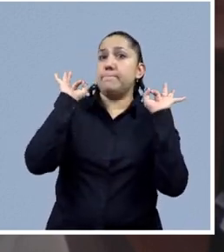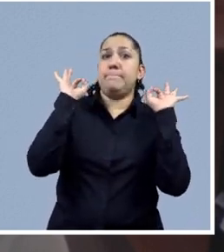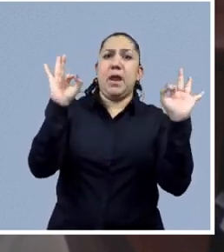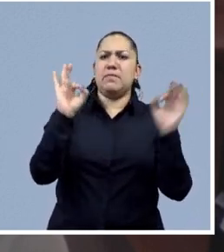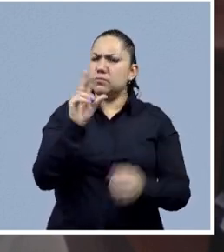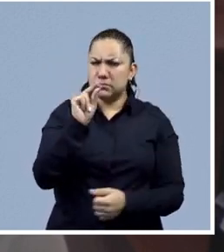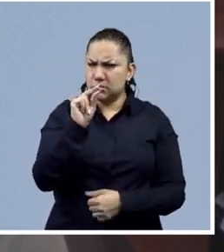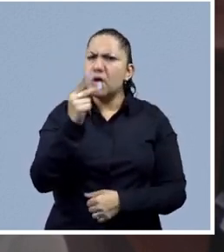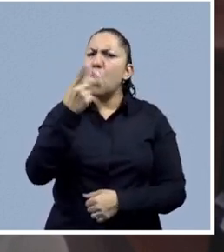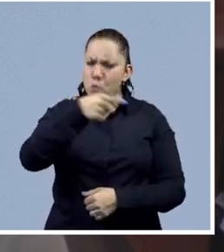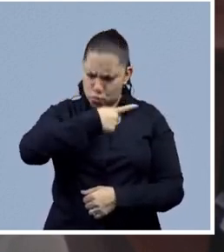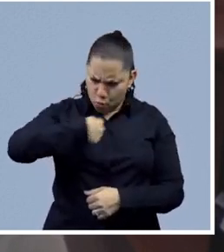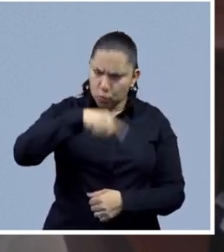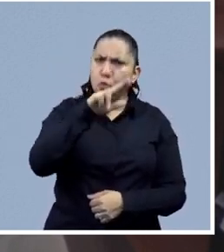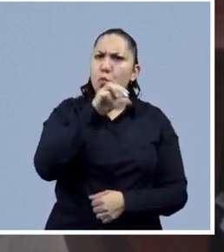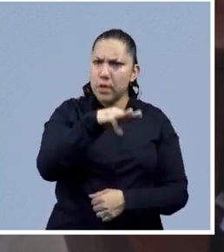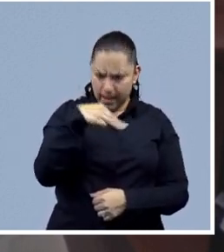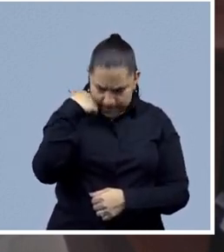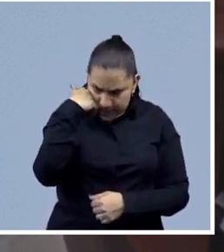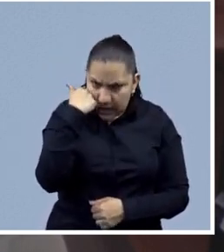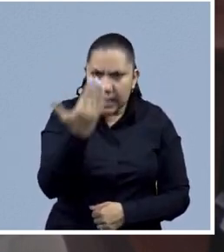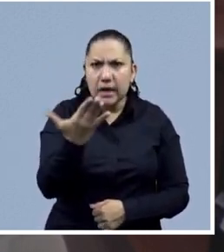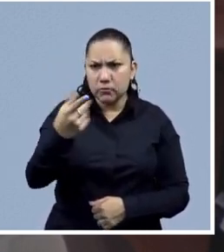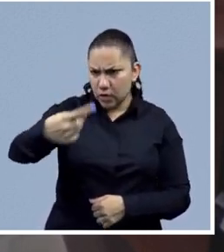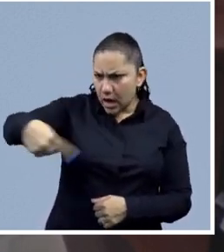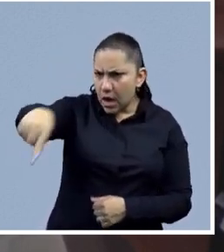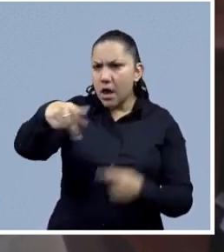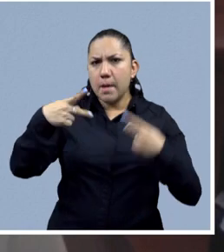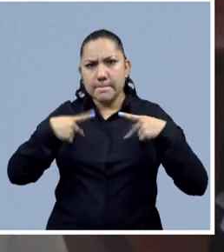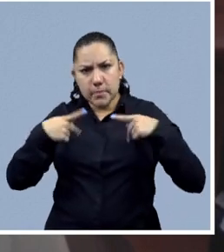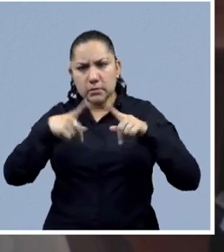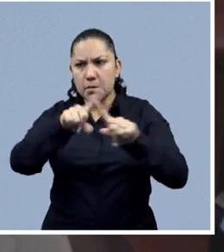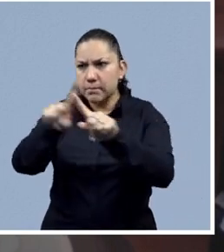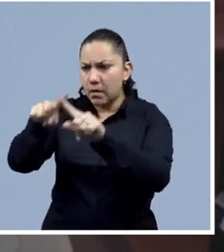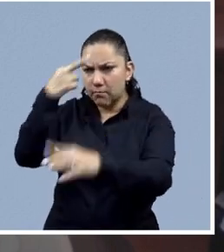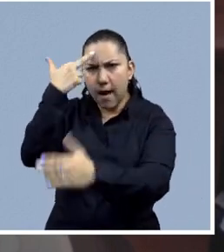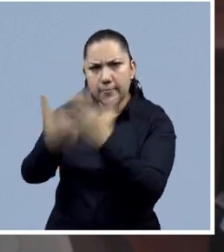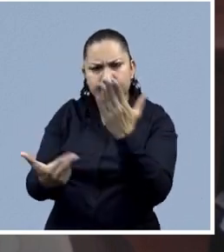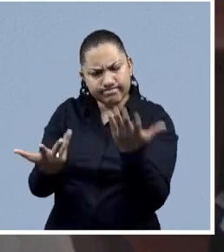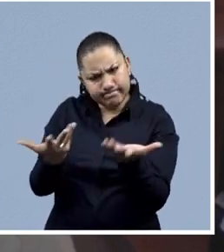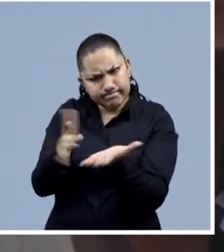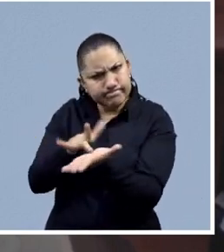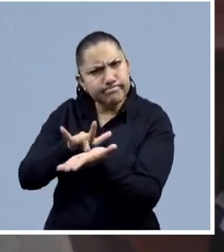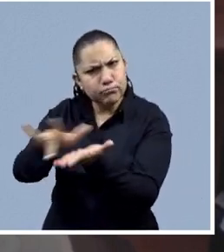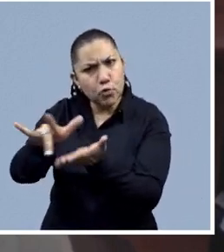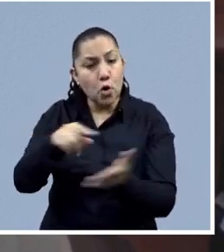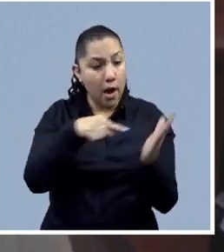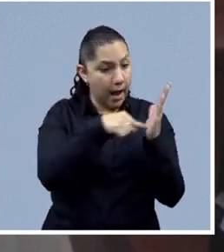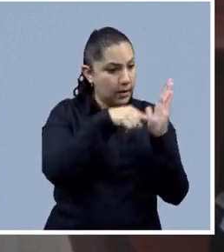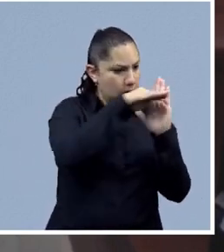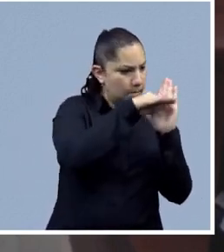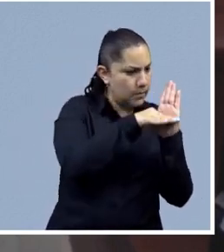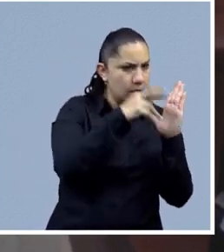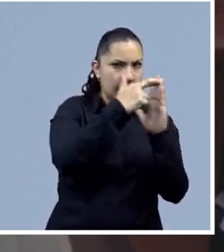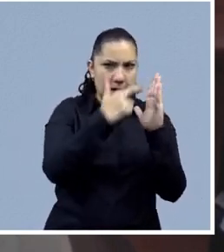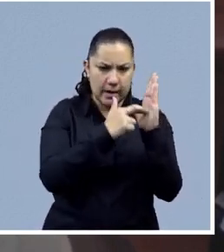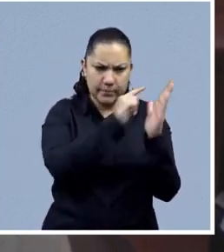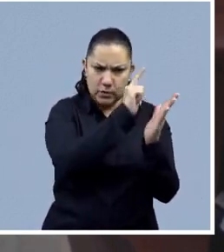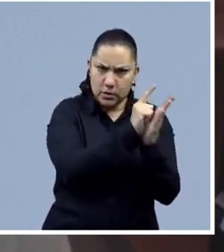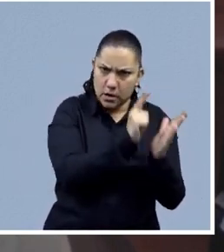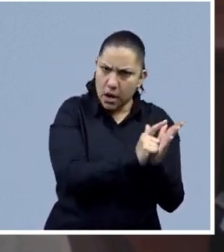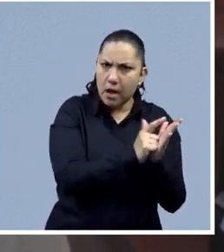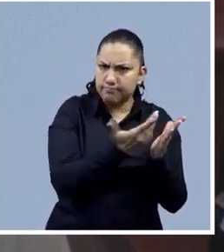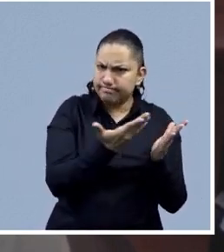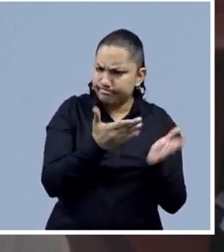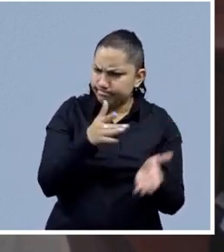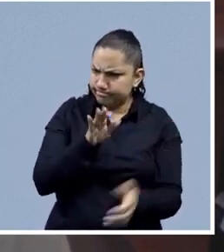empáticos y estamos muy comprometidos a ayudar a estas personas desde el punto de vista legal, pero también desde el